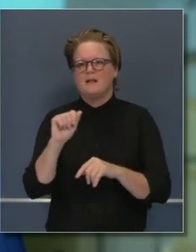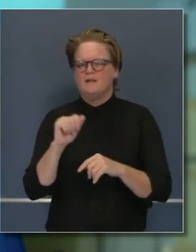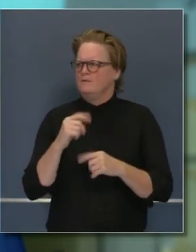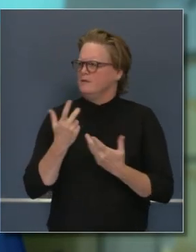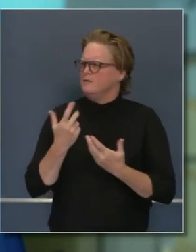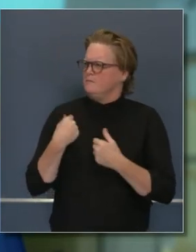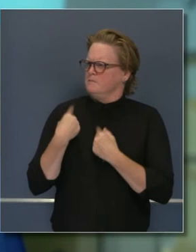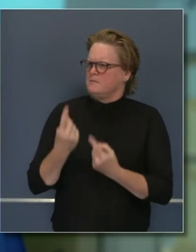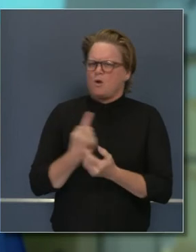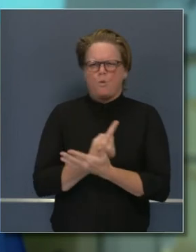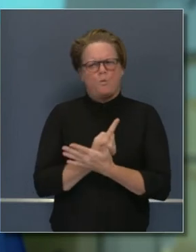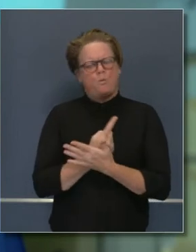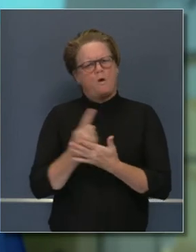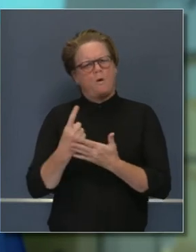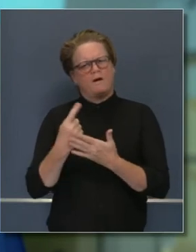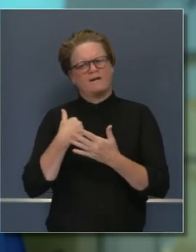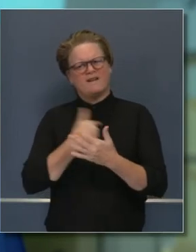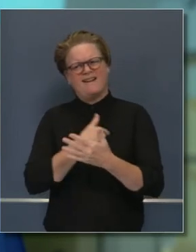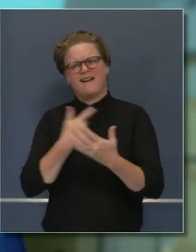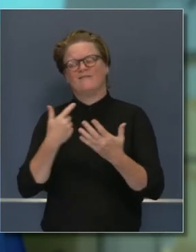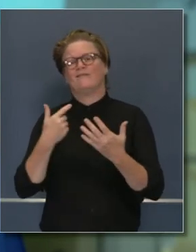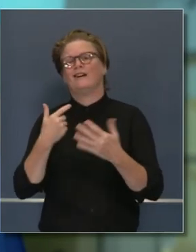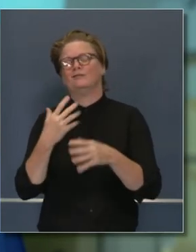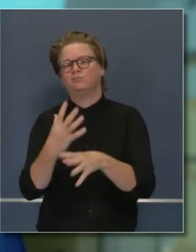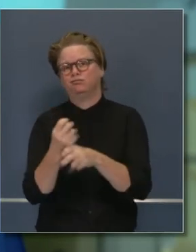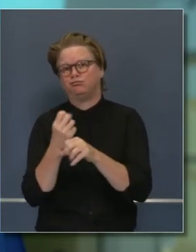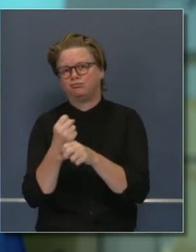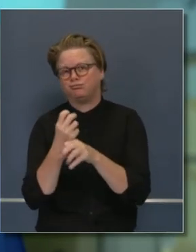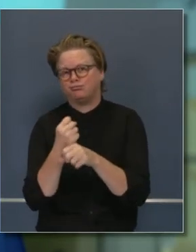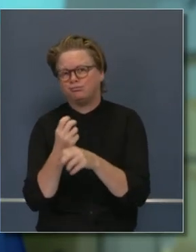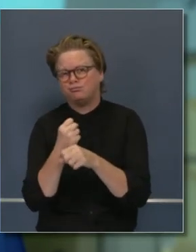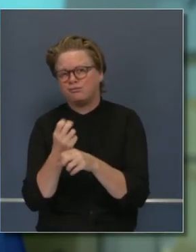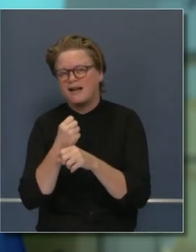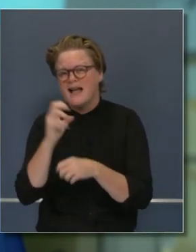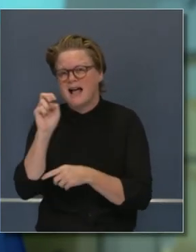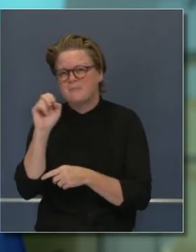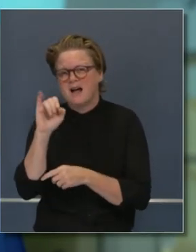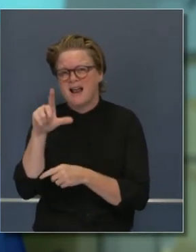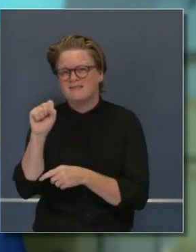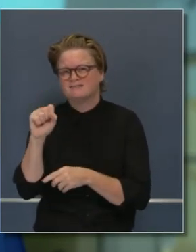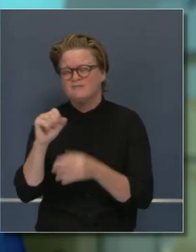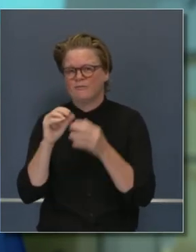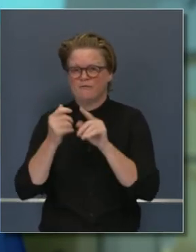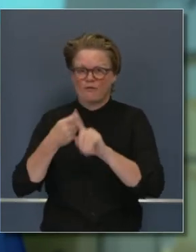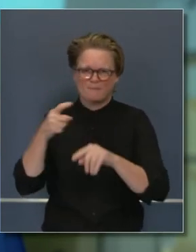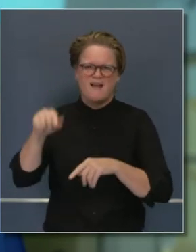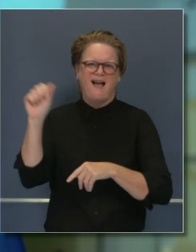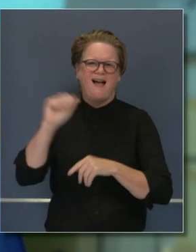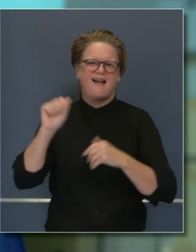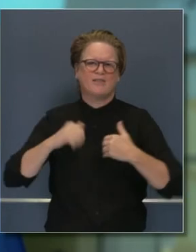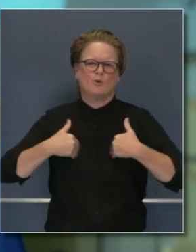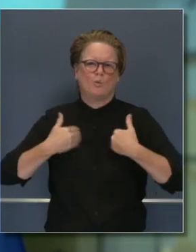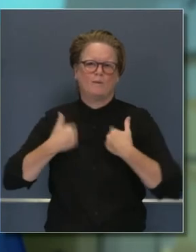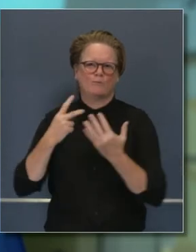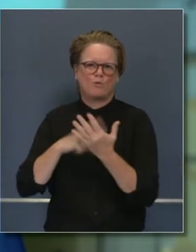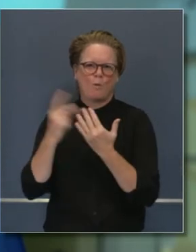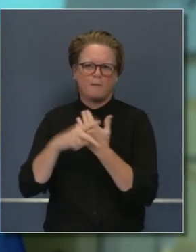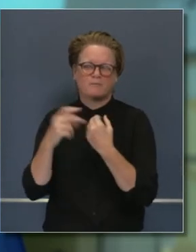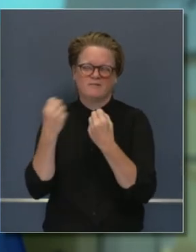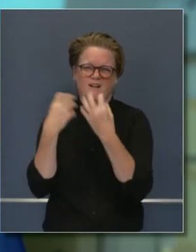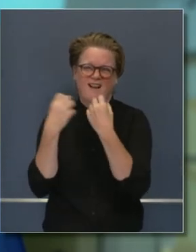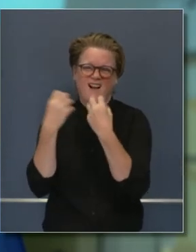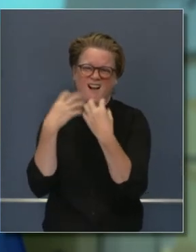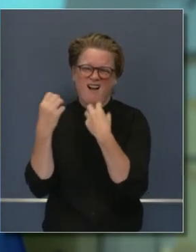En los últimos cuatro o cinco días he recibido más de mil correos electrónicos en cuanto a deportes juveniles,